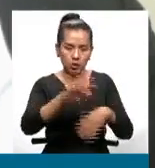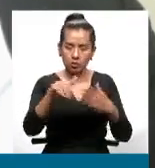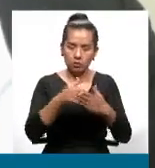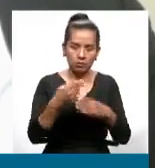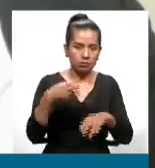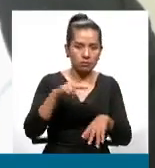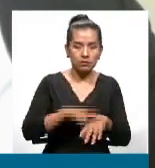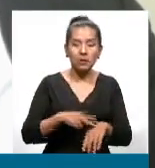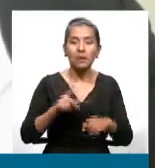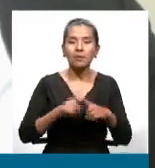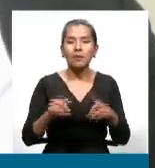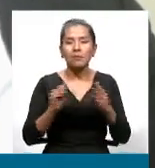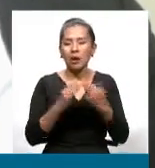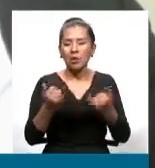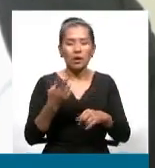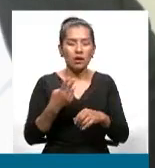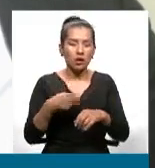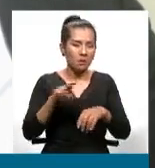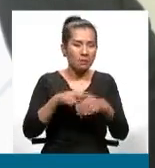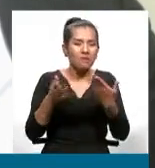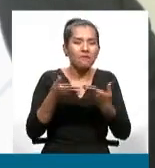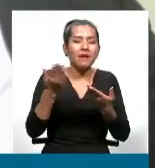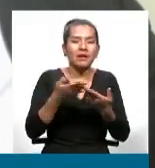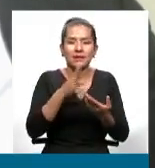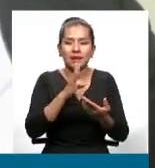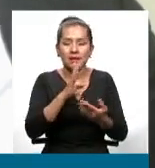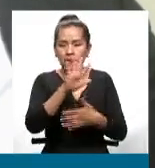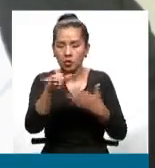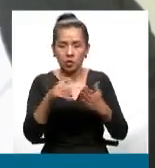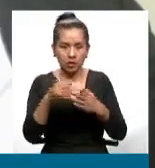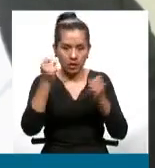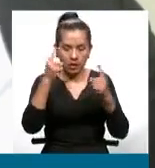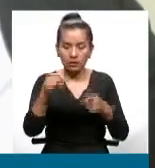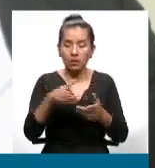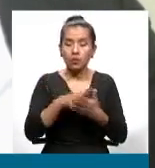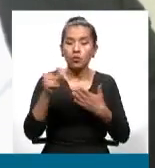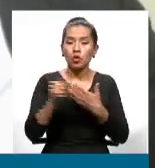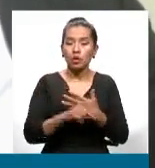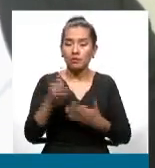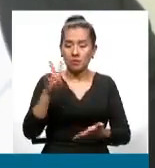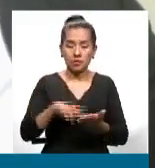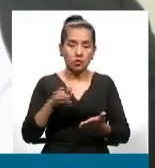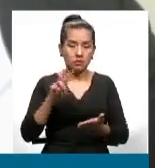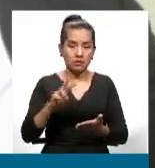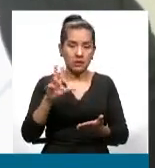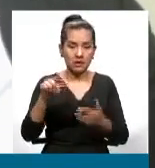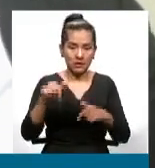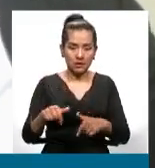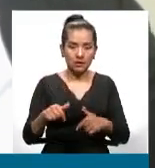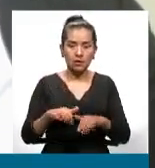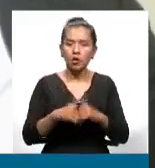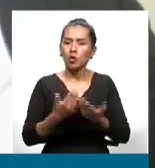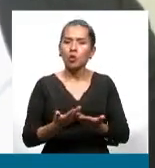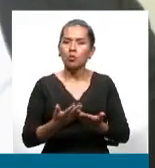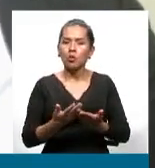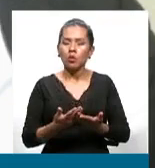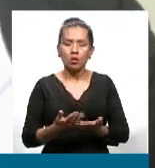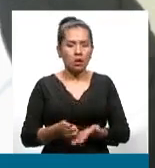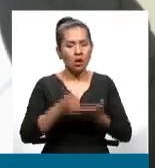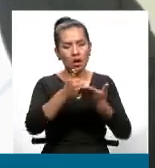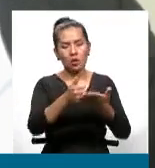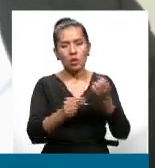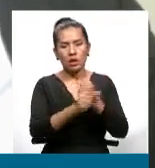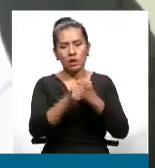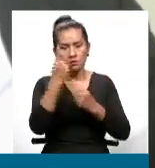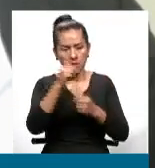cotidiano, ¿cómo este Programa Fiscal Financiero de la Gestión 2023 está garantizando el